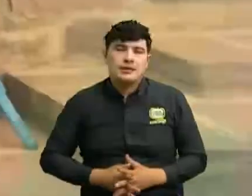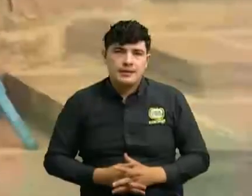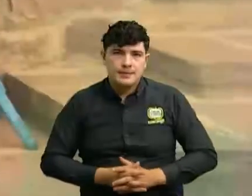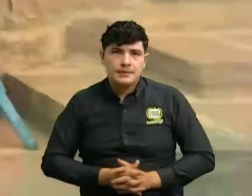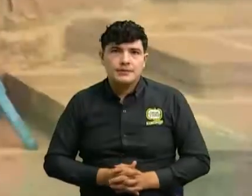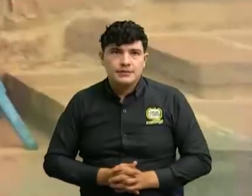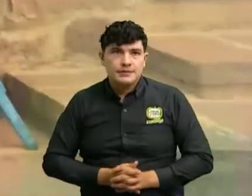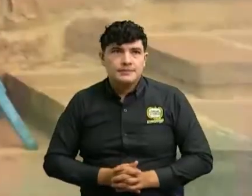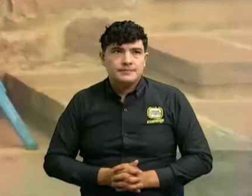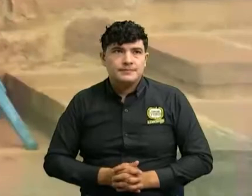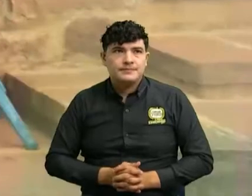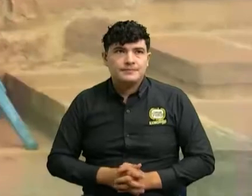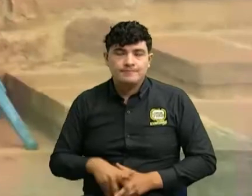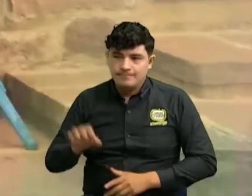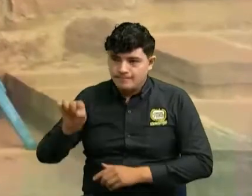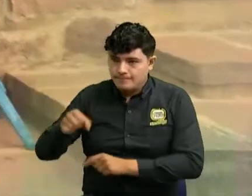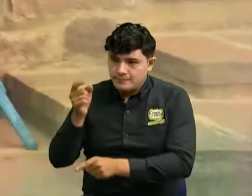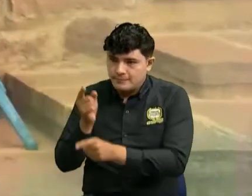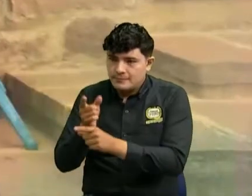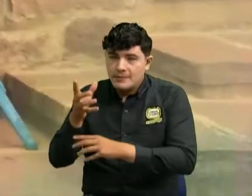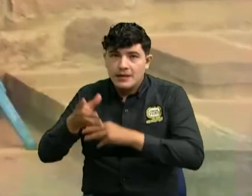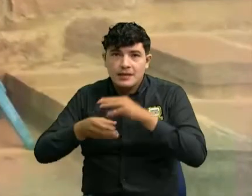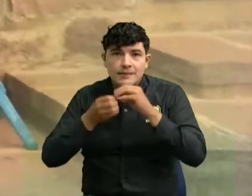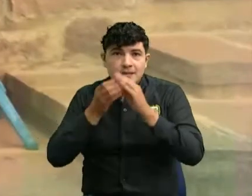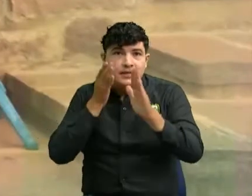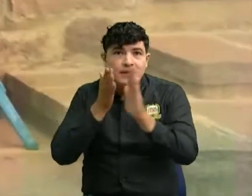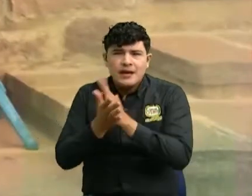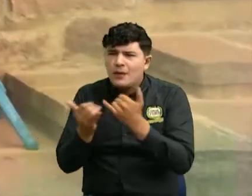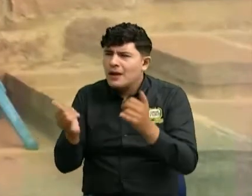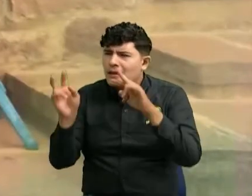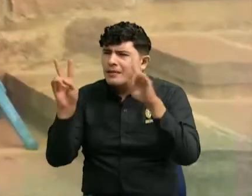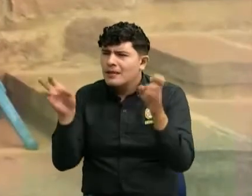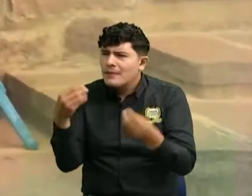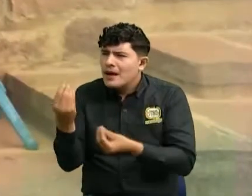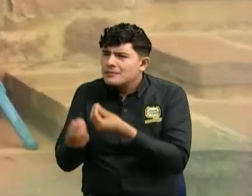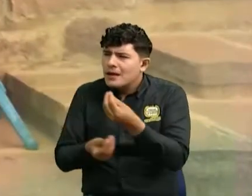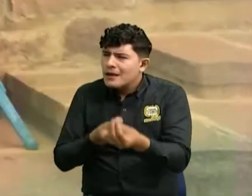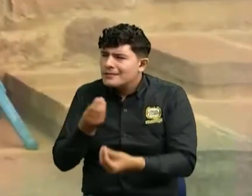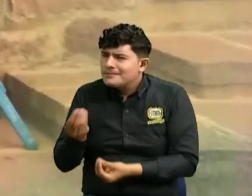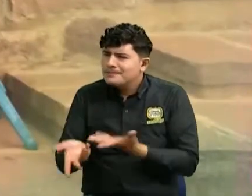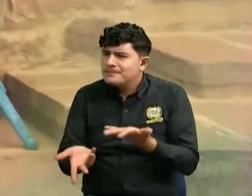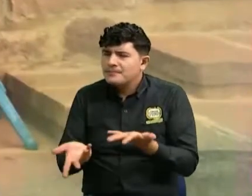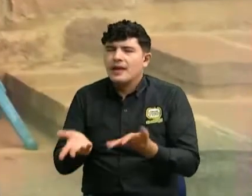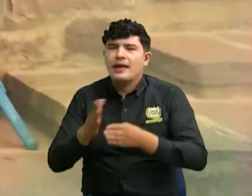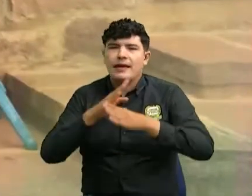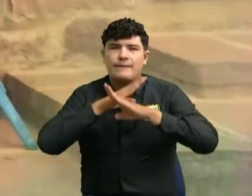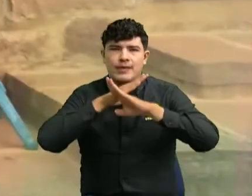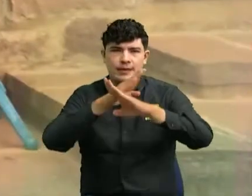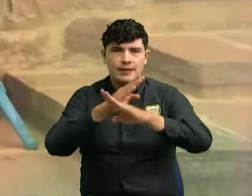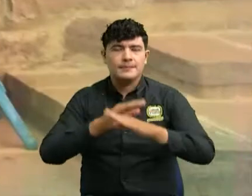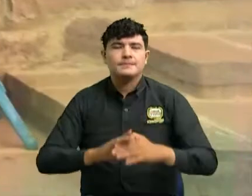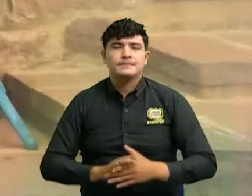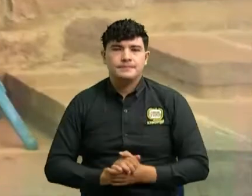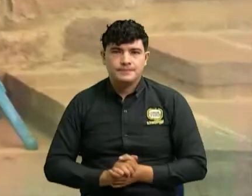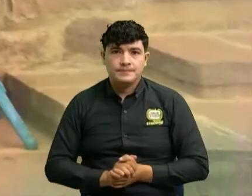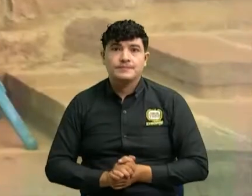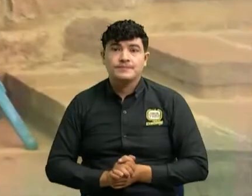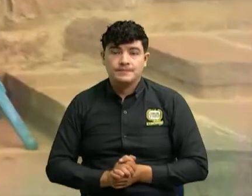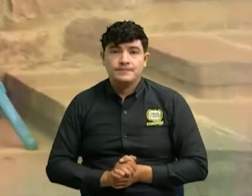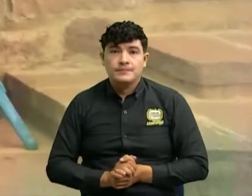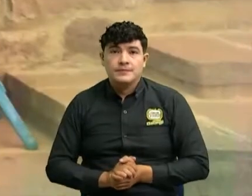bueno y continuamos con que tenemos que hacer prevenir hay que invertirle un poquito a nuestros